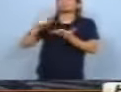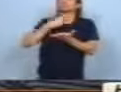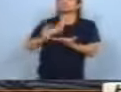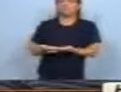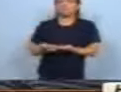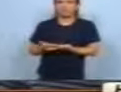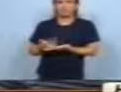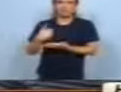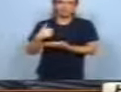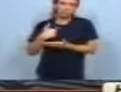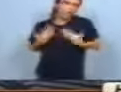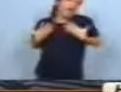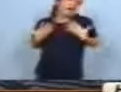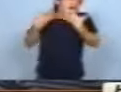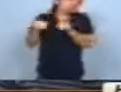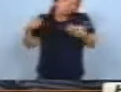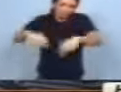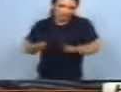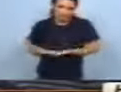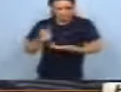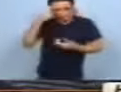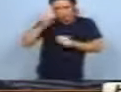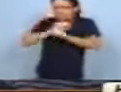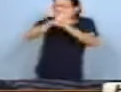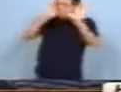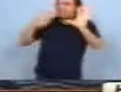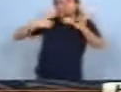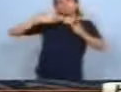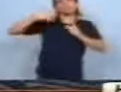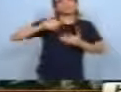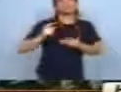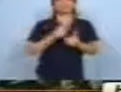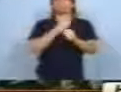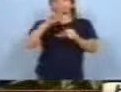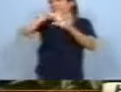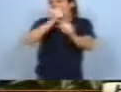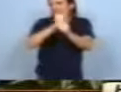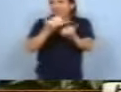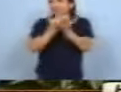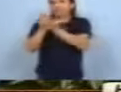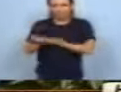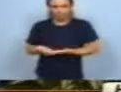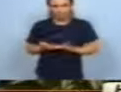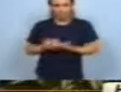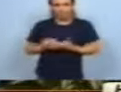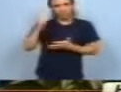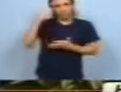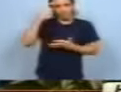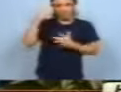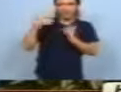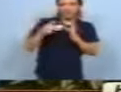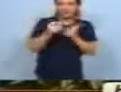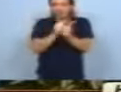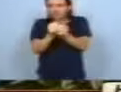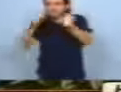estoy al servicio de esto. Porque a mí es tan maravilloso lo que está pasando que no puedo otra cosa que estar al servicio. ¿Y no advertiste que había un divorcio entre los